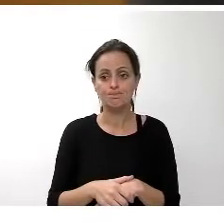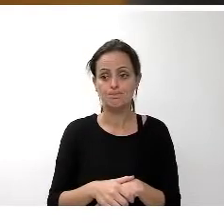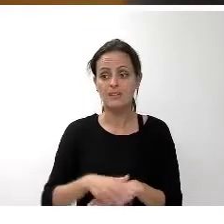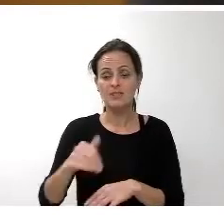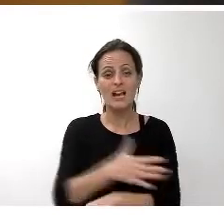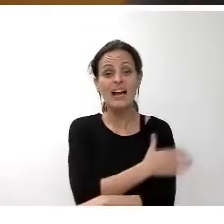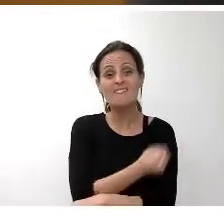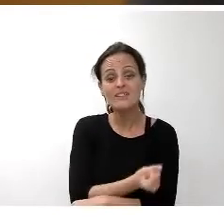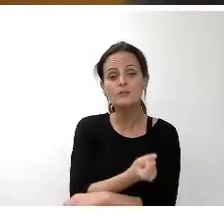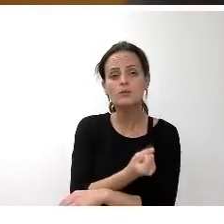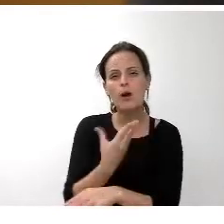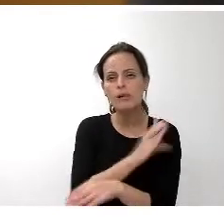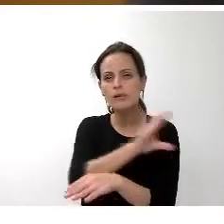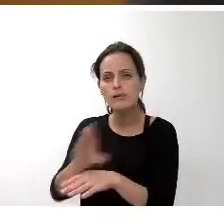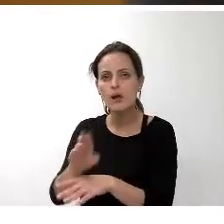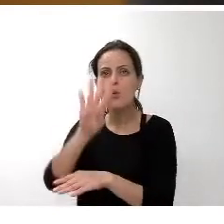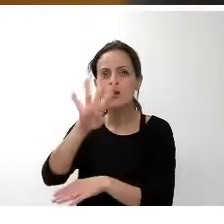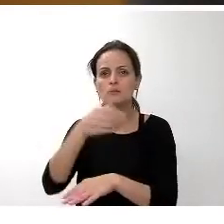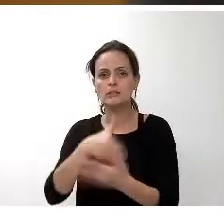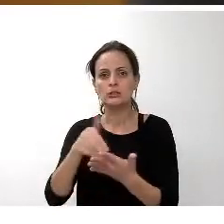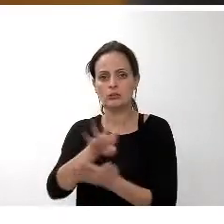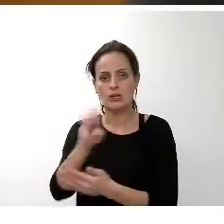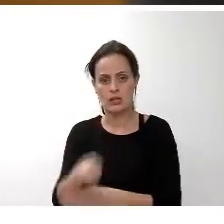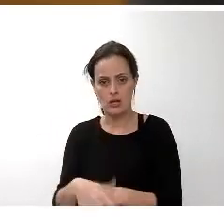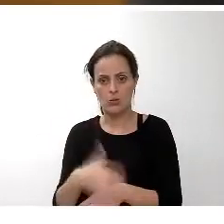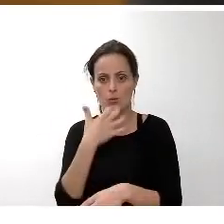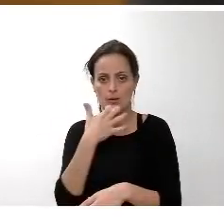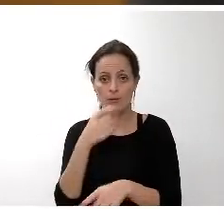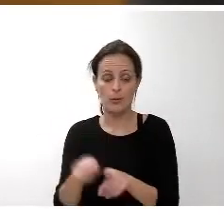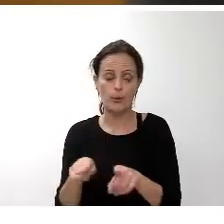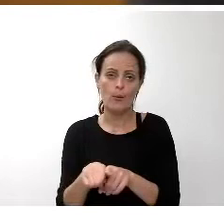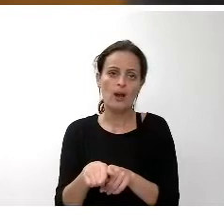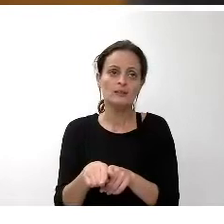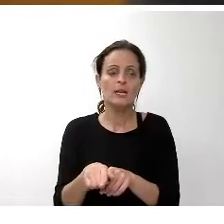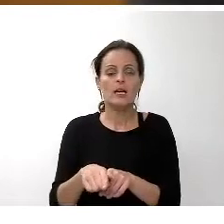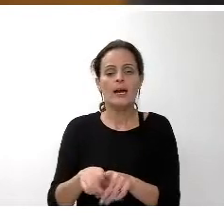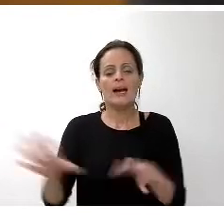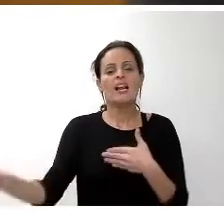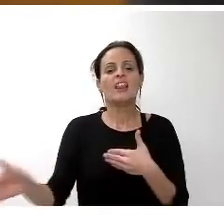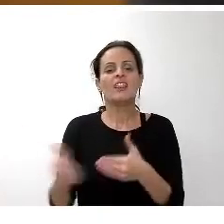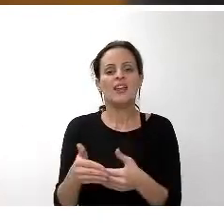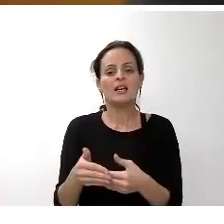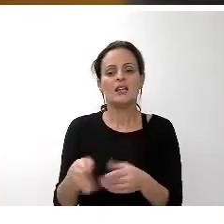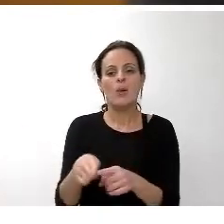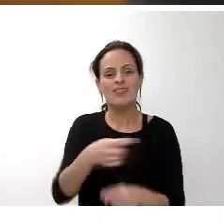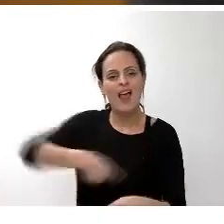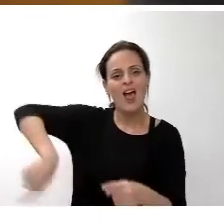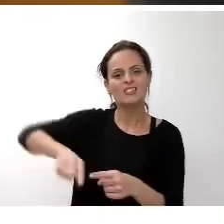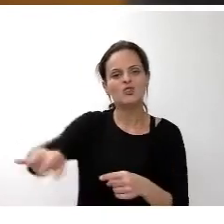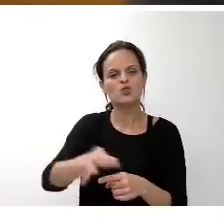de 4 millones de euros que incluye el cierre del anillo insular de telecomunicaciones esto se podrá tener